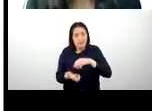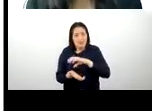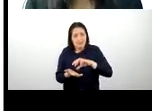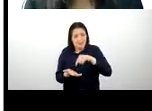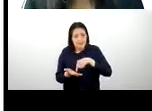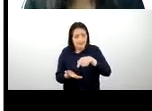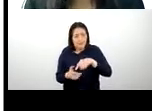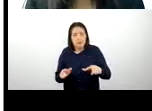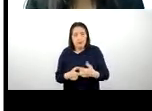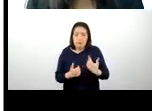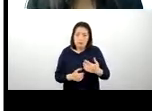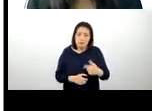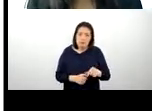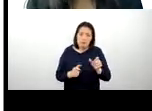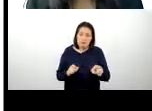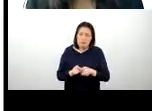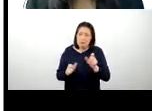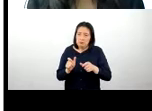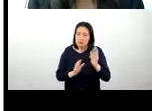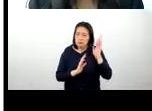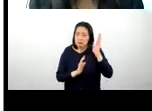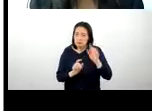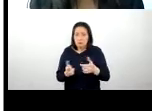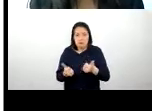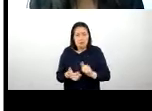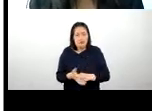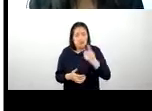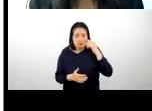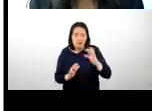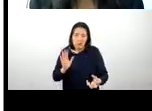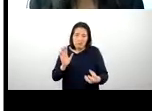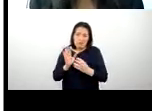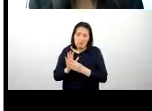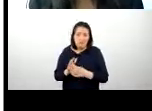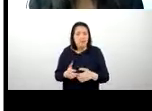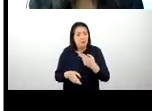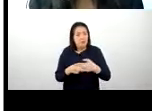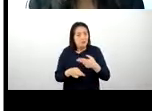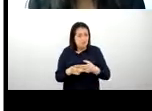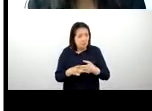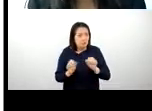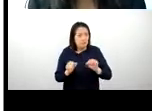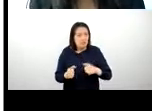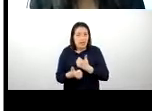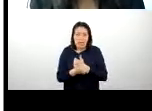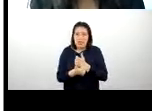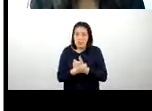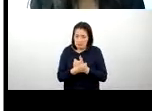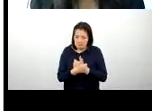vamos a tener grandes exponentes y ya creo la marca y el nombre Ayacucho